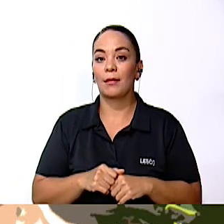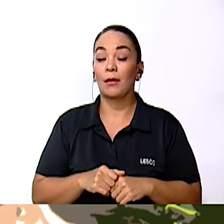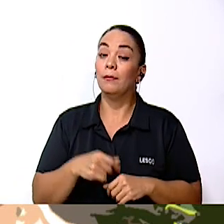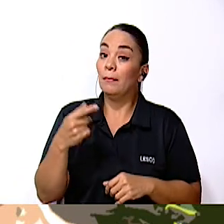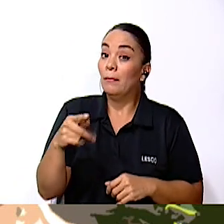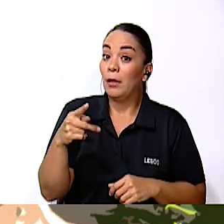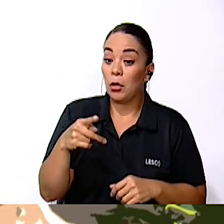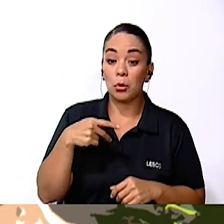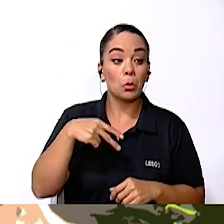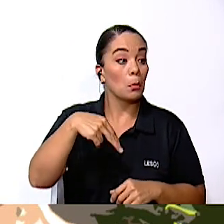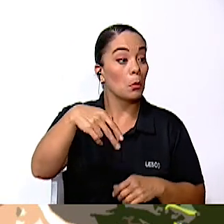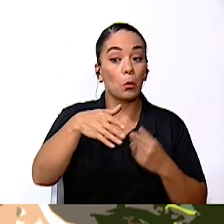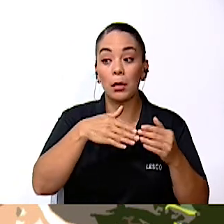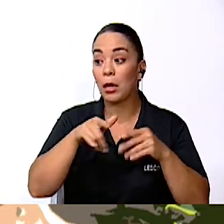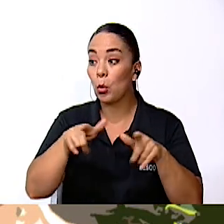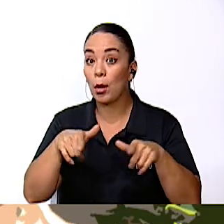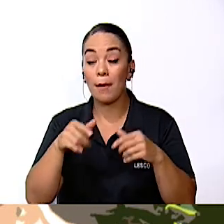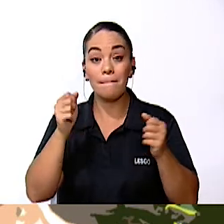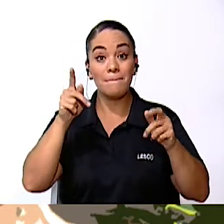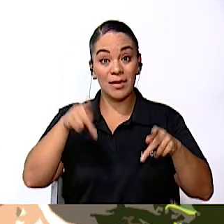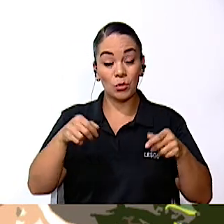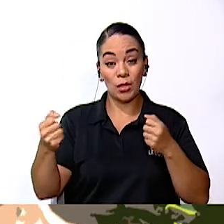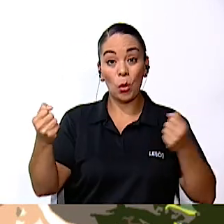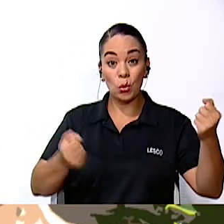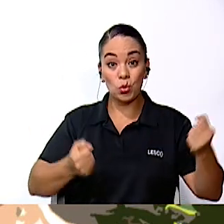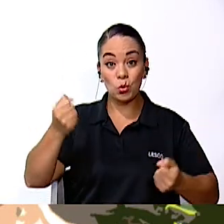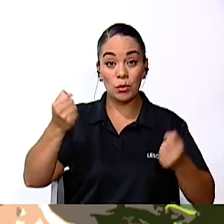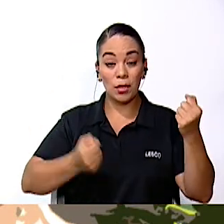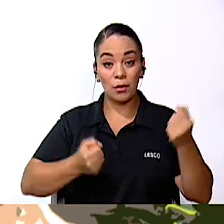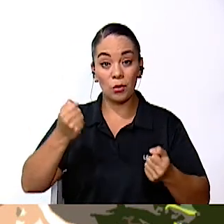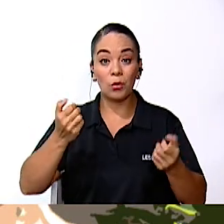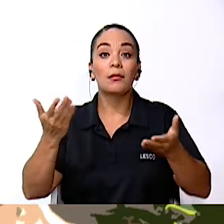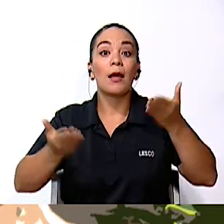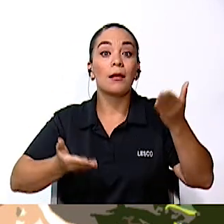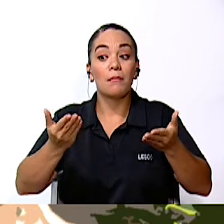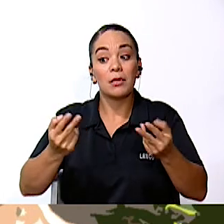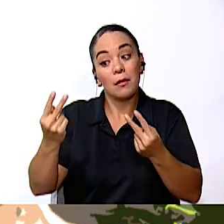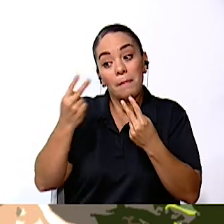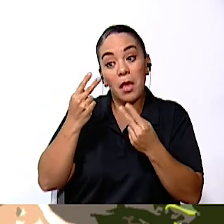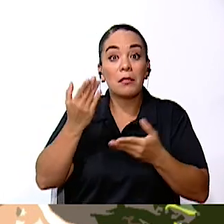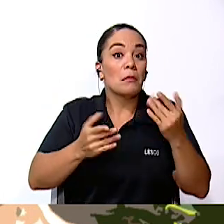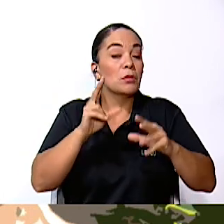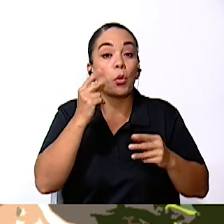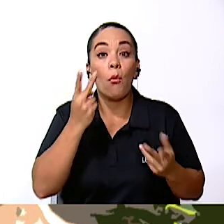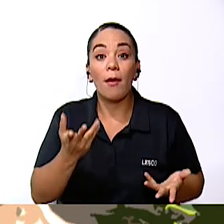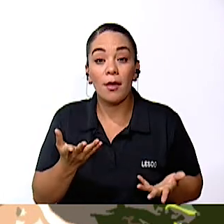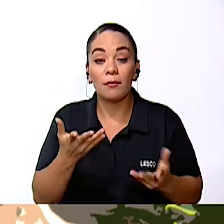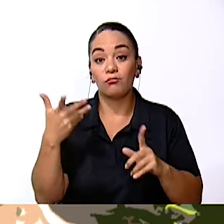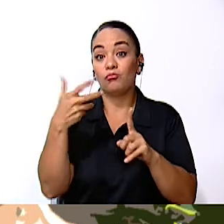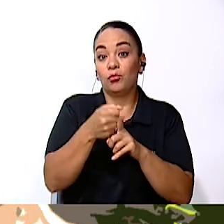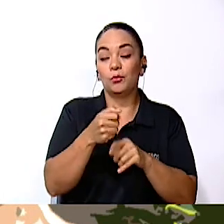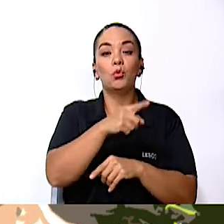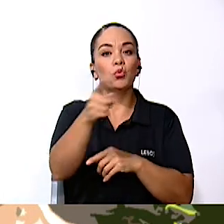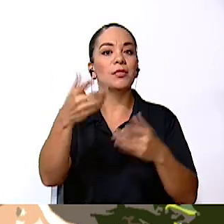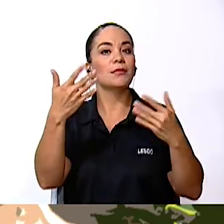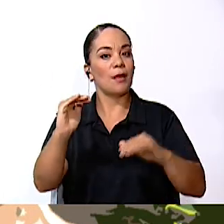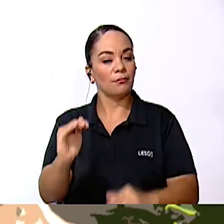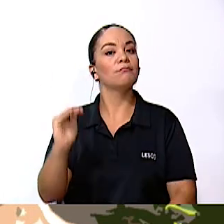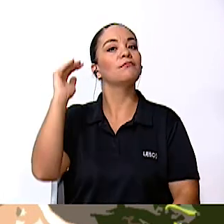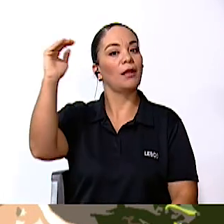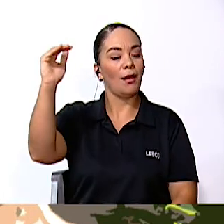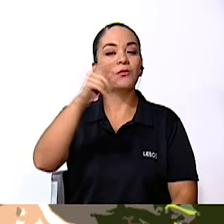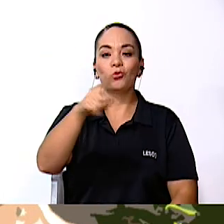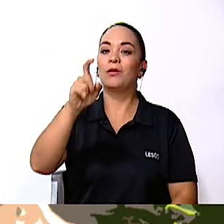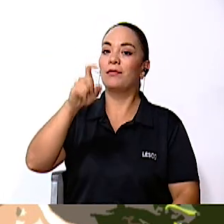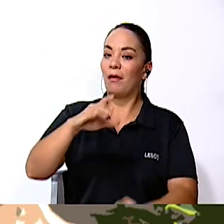Porque también La persona Que viene conduciendo Puede ser Que nos vea O que no nos vea Ustedes ya son grandes Y tienen que tomar